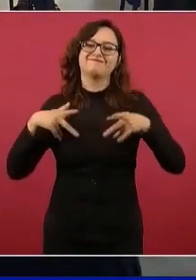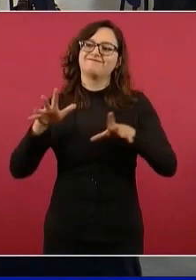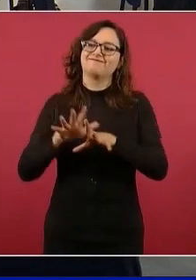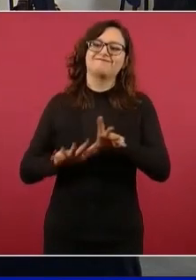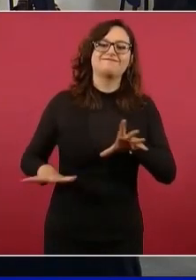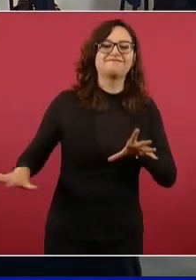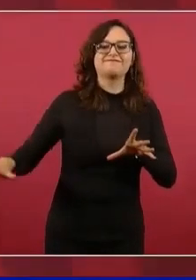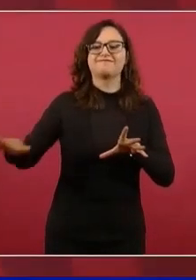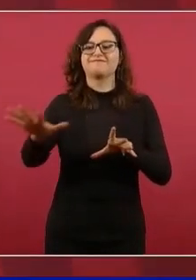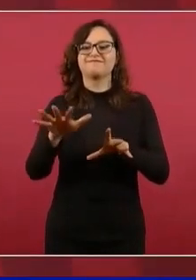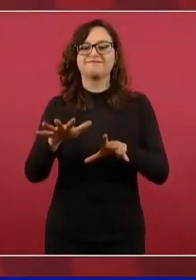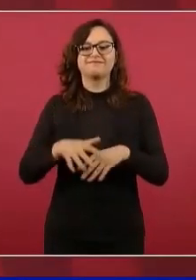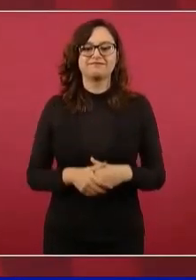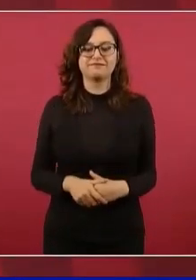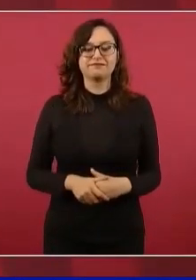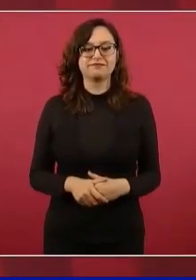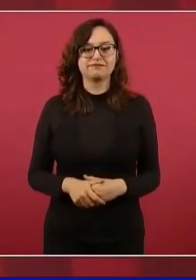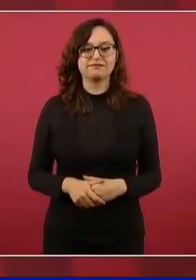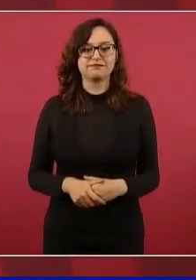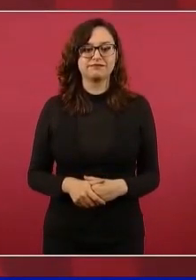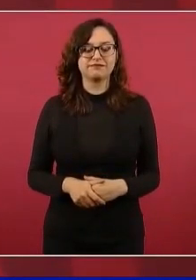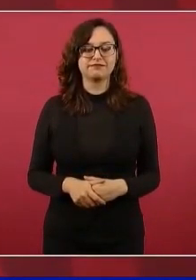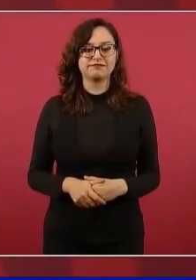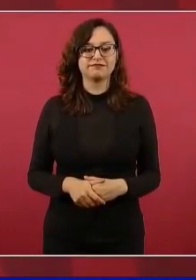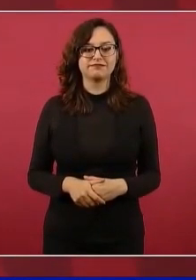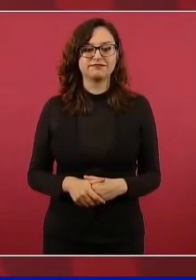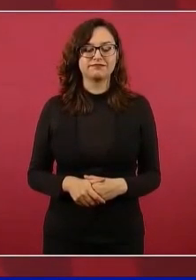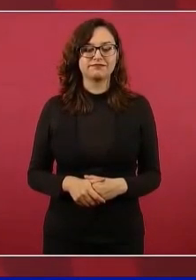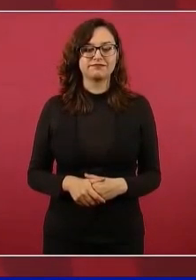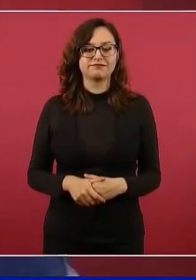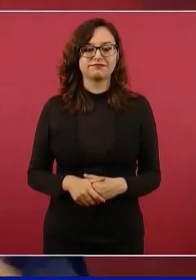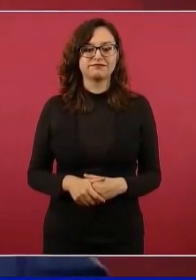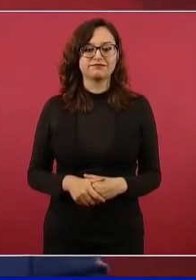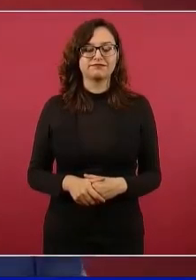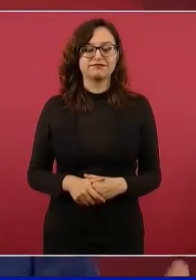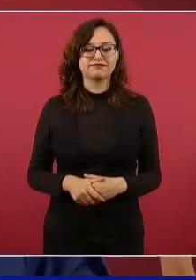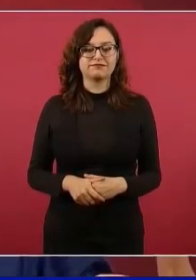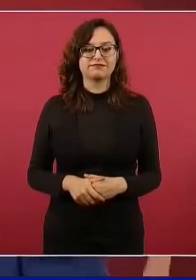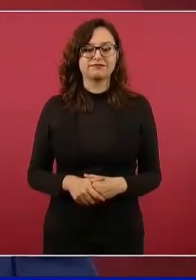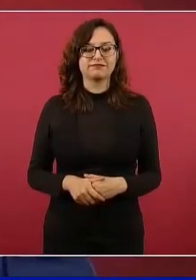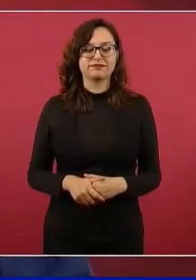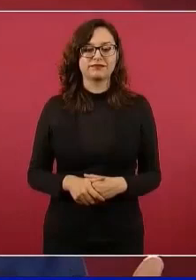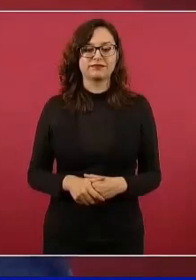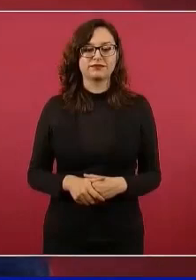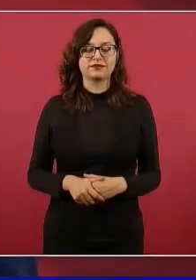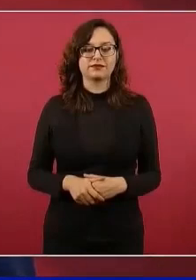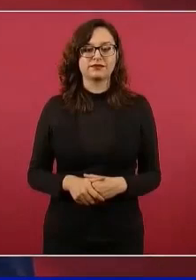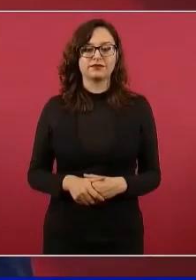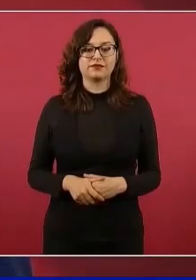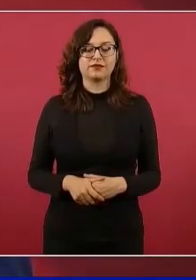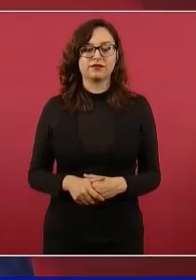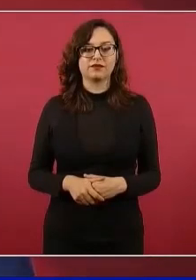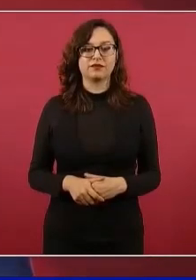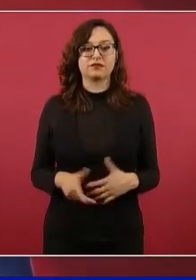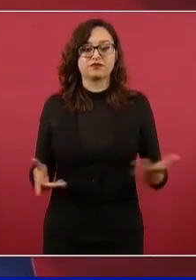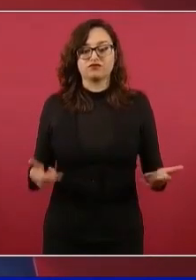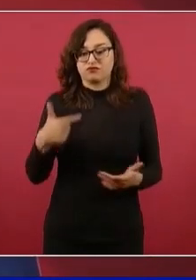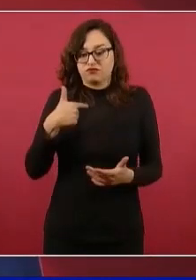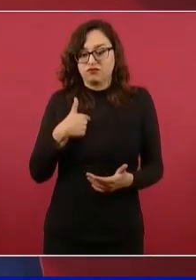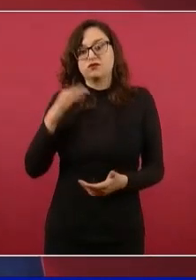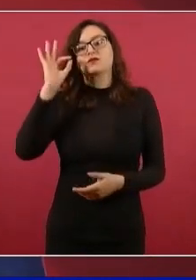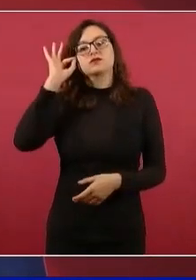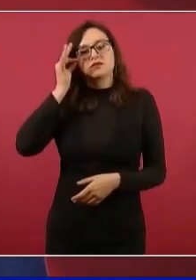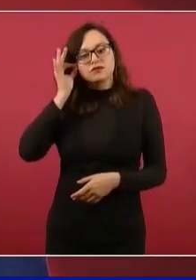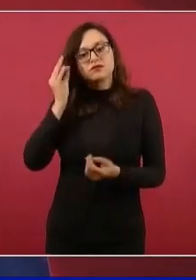a quién tengo yo que servir